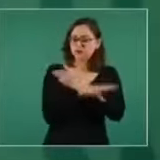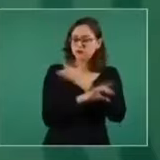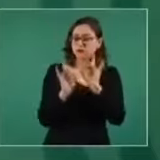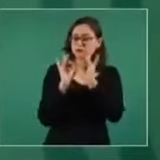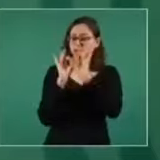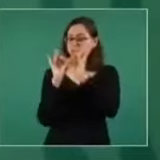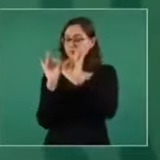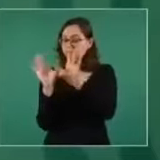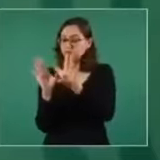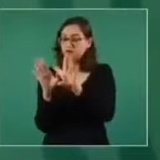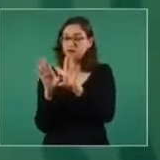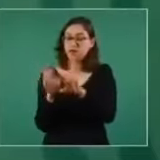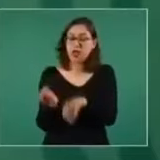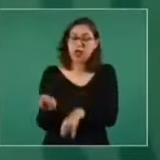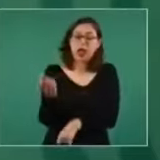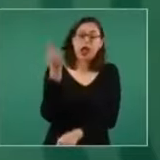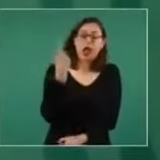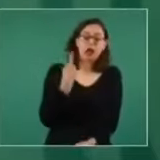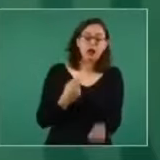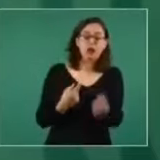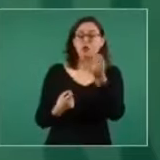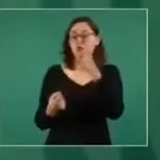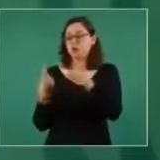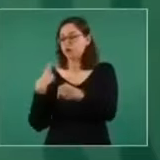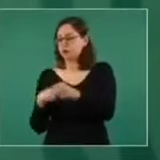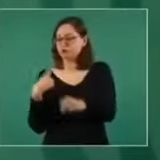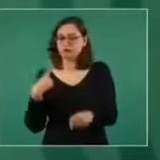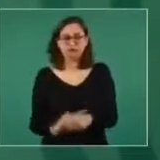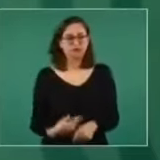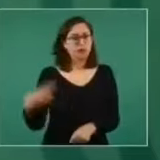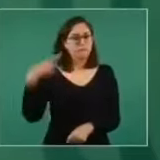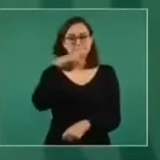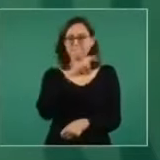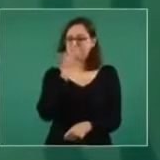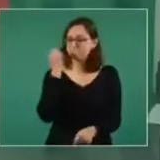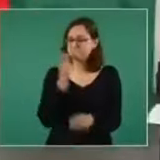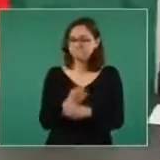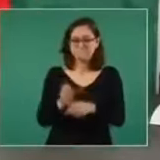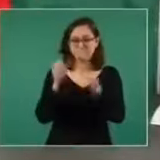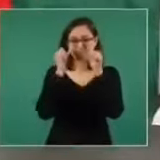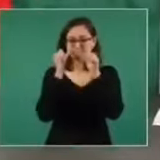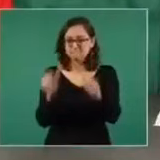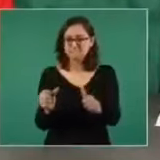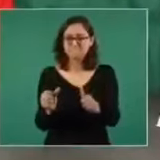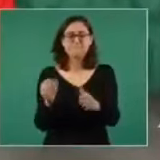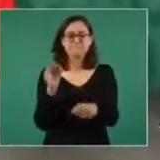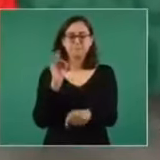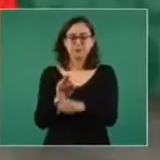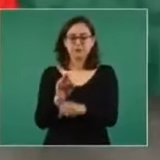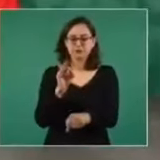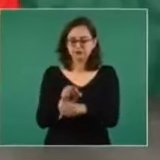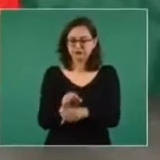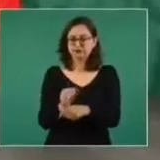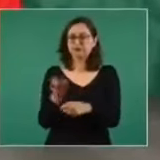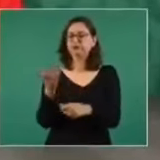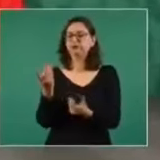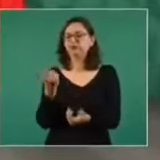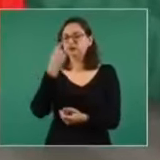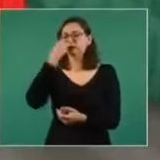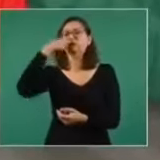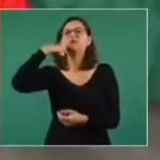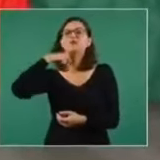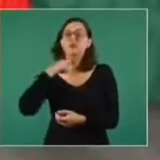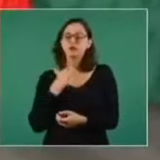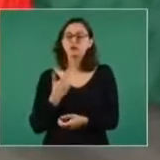atienda rápido, que se proteja a los demás, que se les haga pruebas,